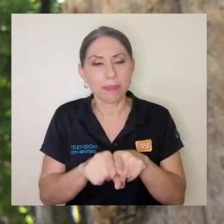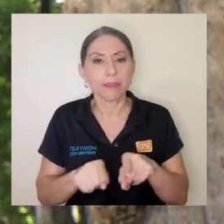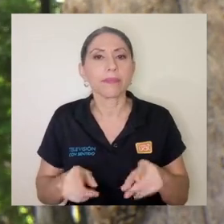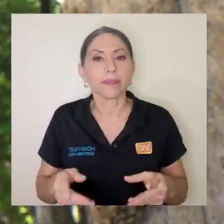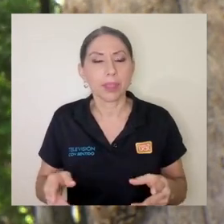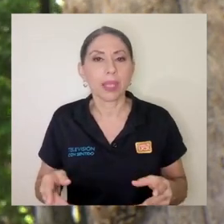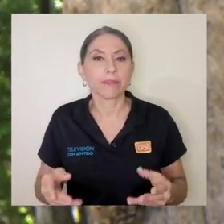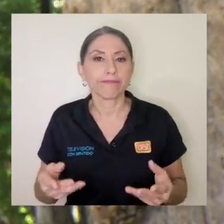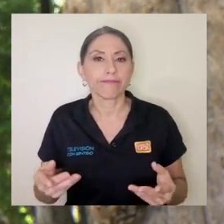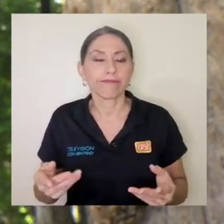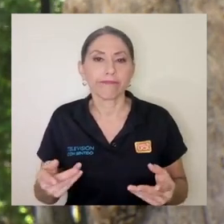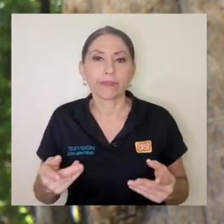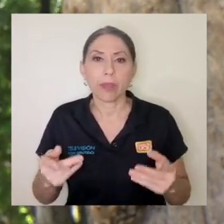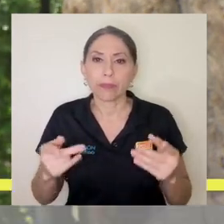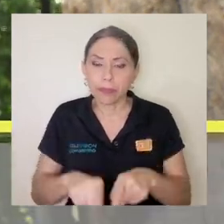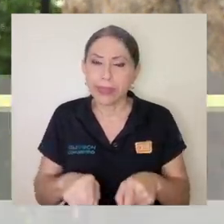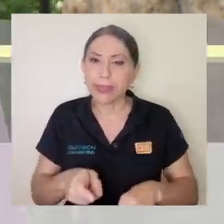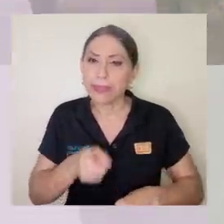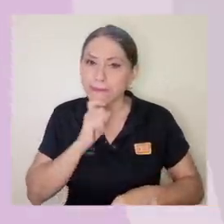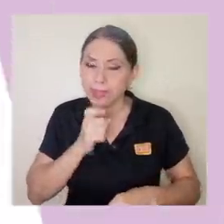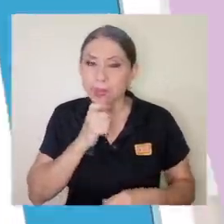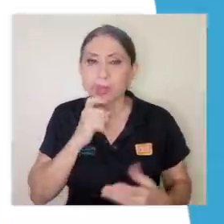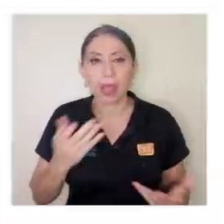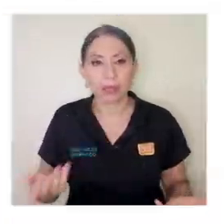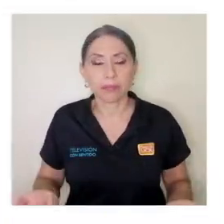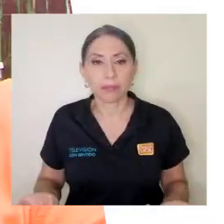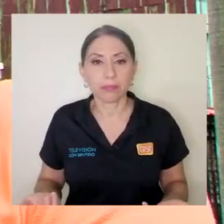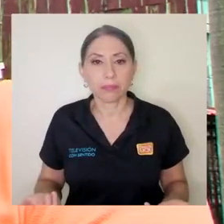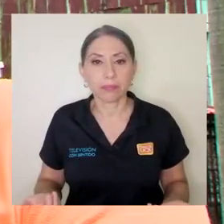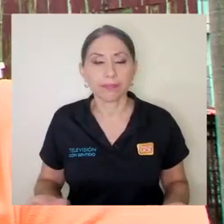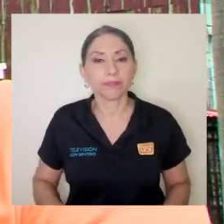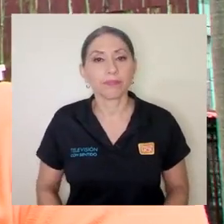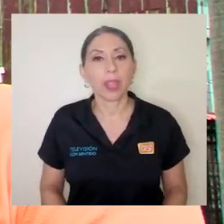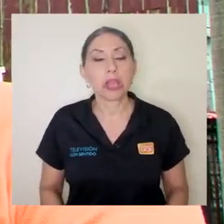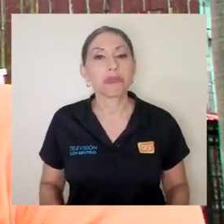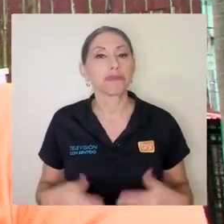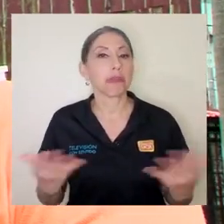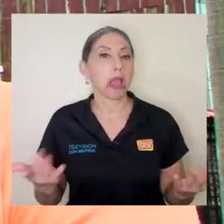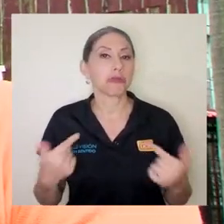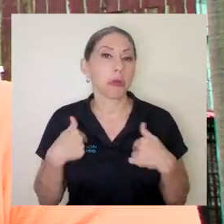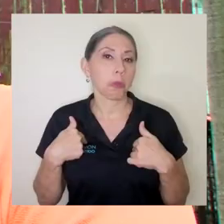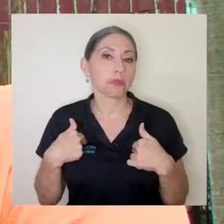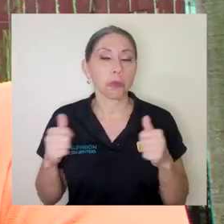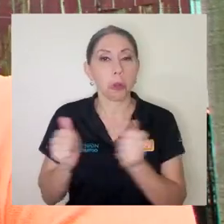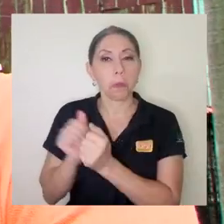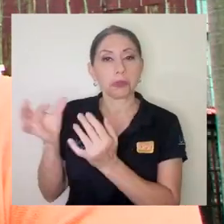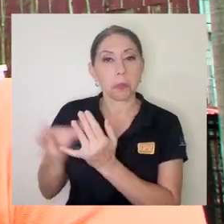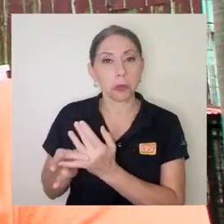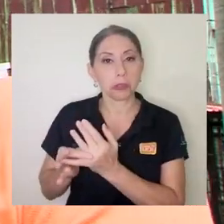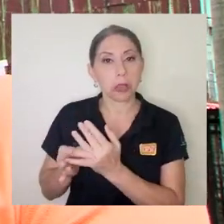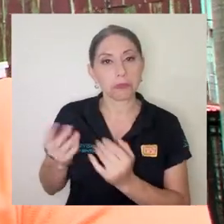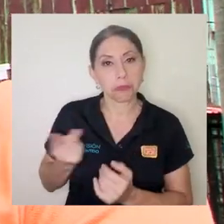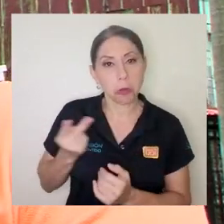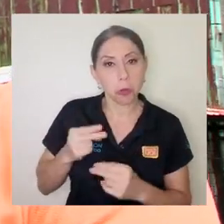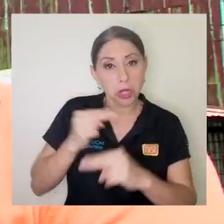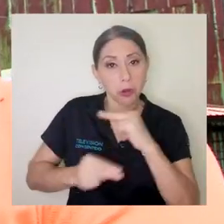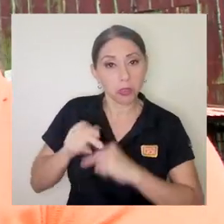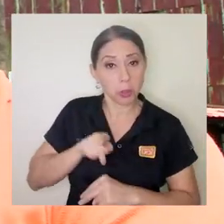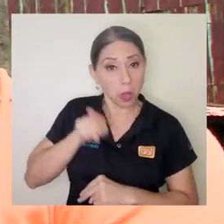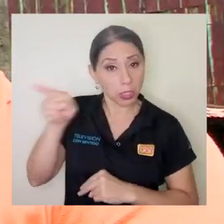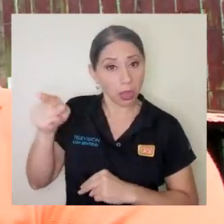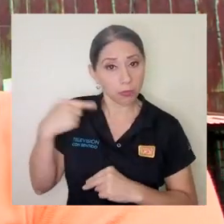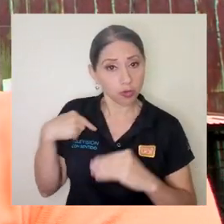cierta cierta dificultad y yo junto con mi esposa yo tengo un negocio allá donde yo vivo